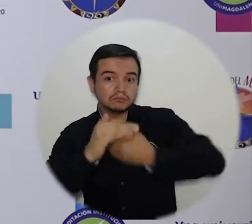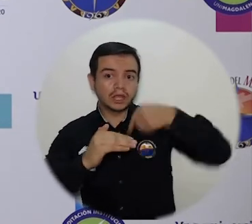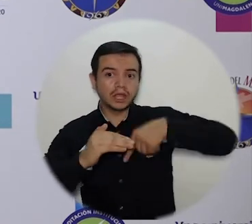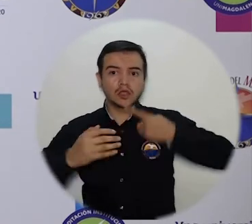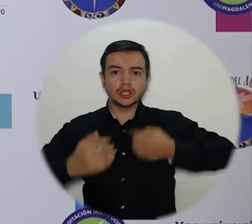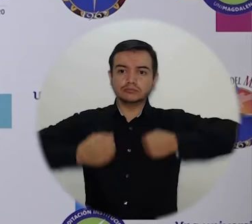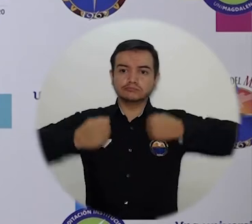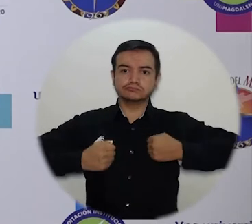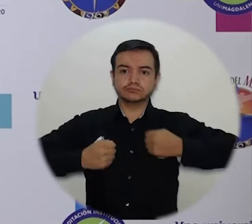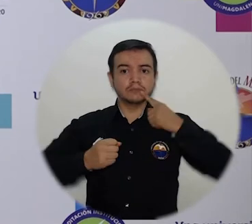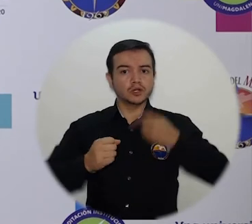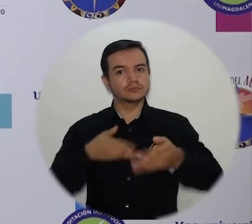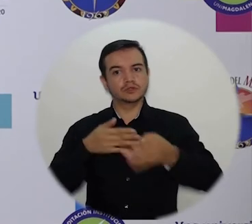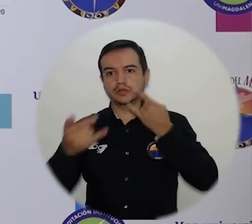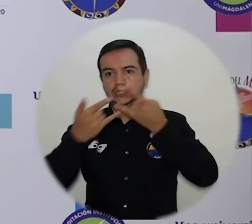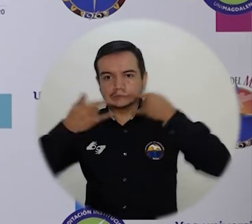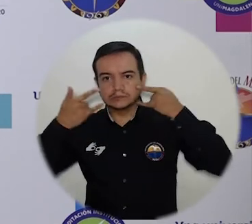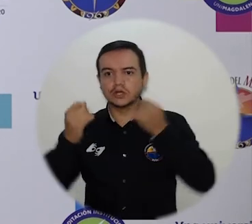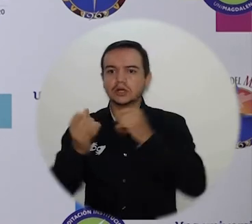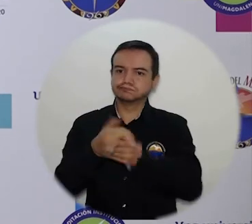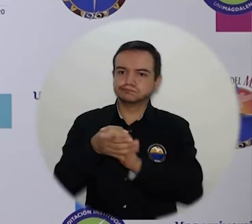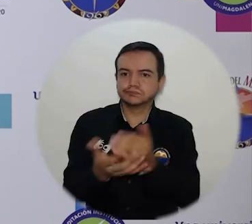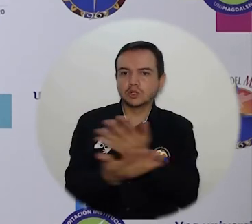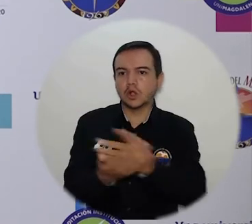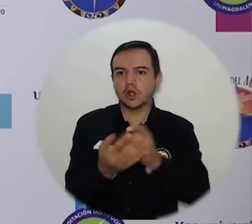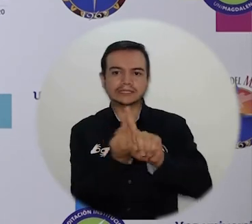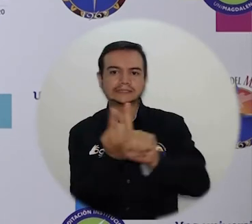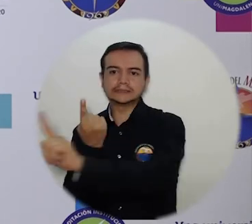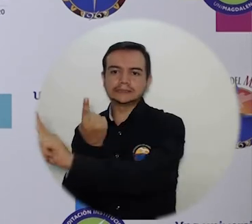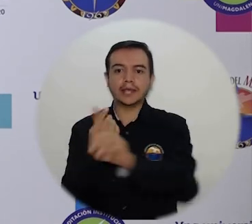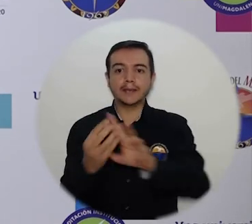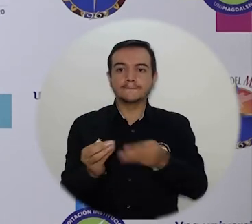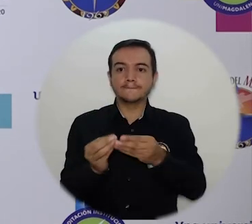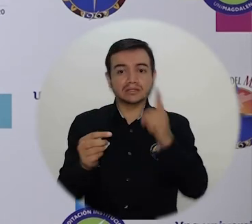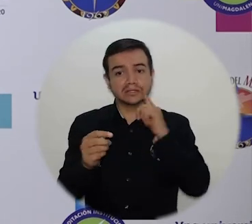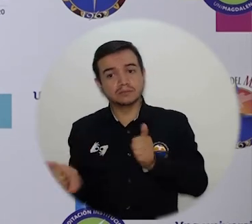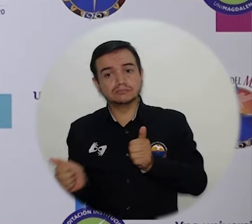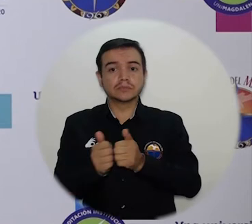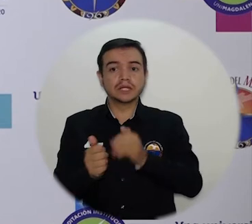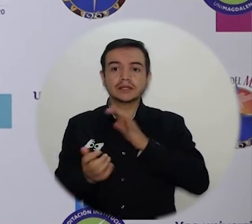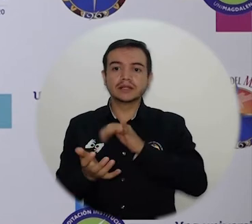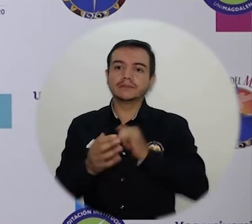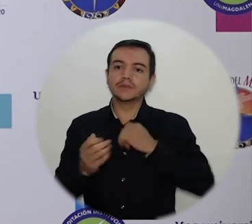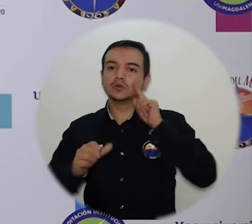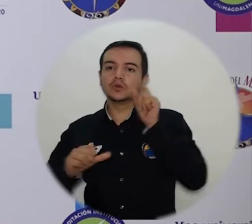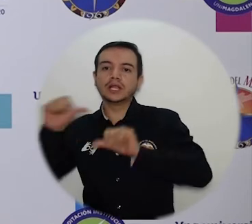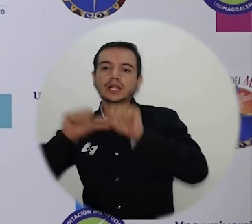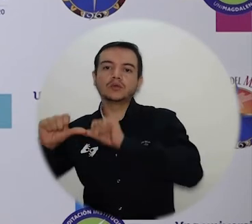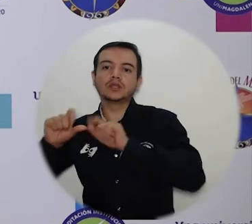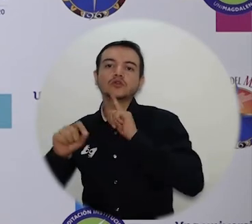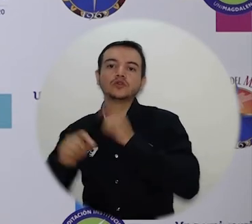caso y teniendo activado todo un protocolo de atención y acompañamiento, incluyendo por supuesto nuestro laboratorio de diagnóstico para COVID. Así que